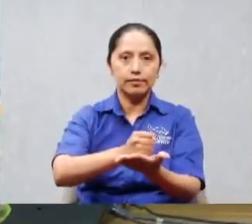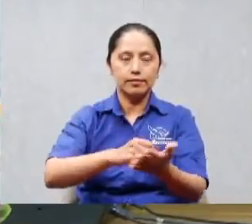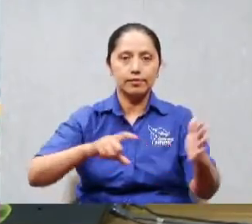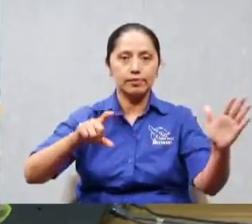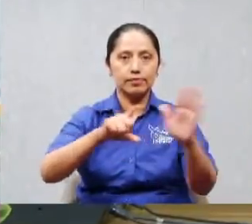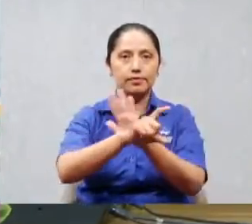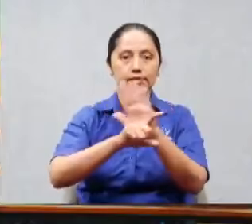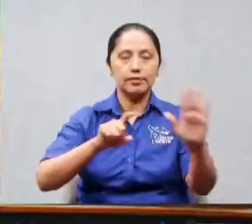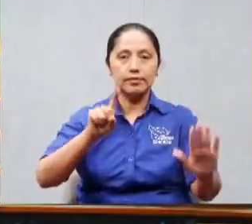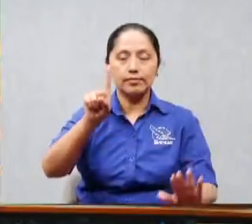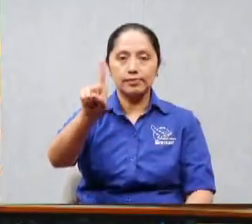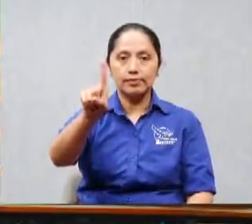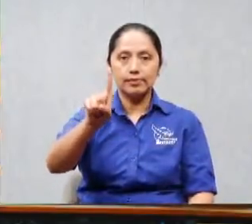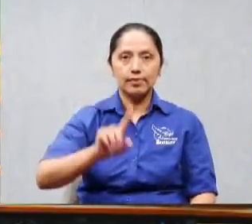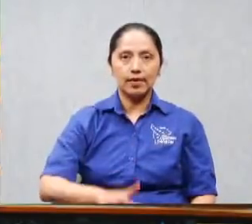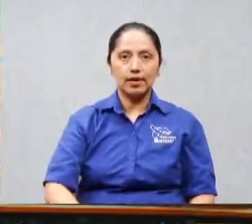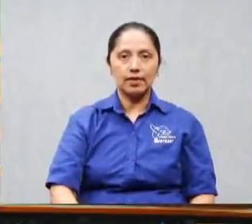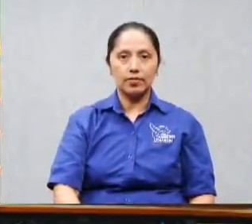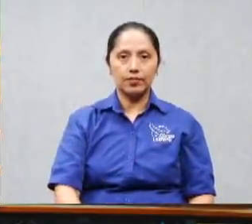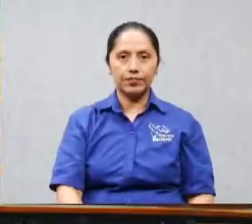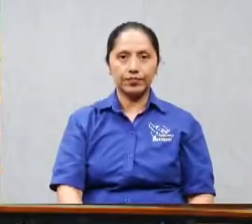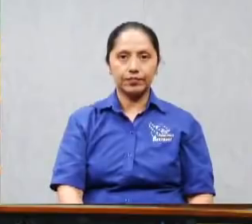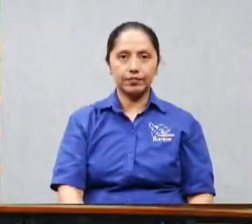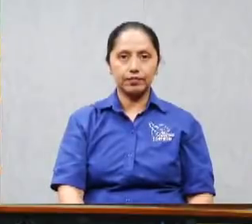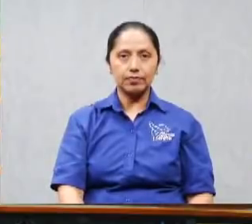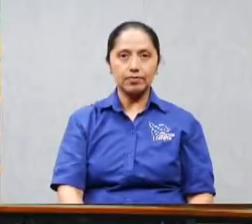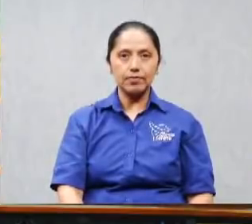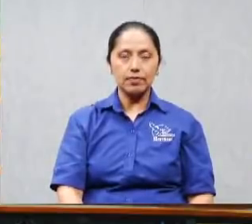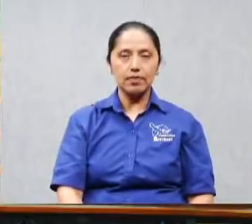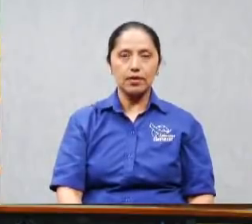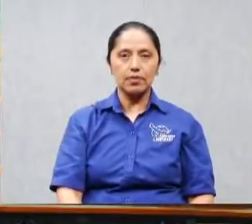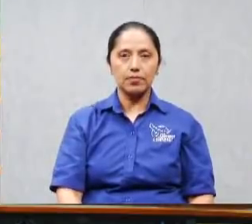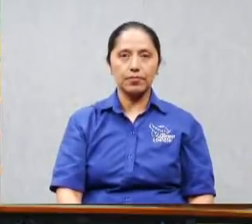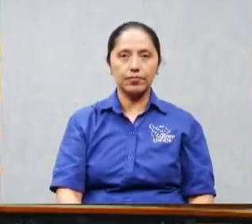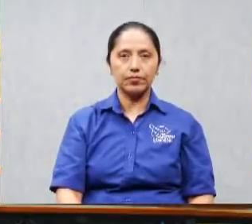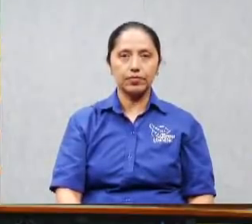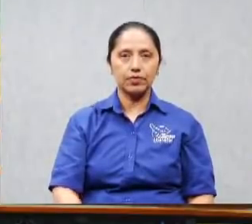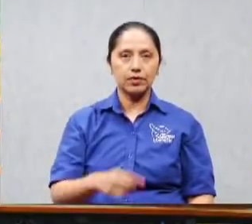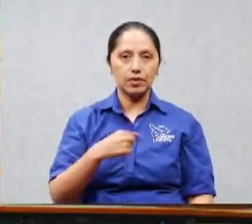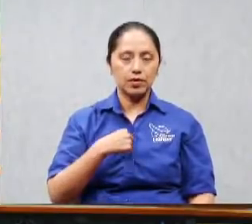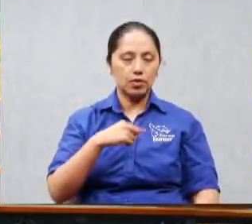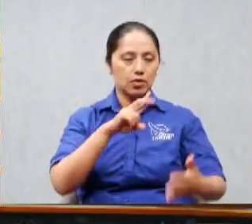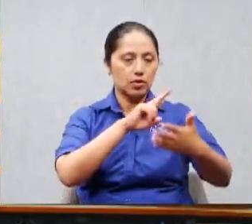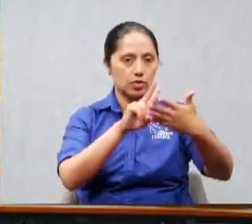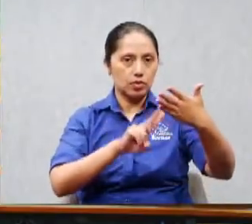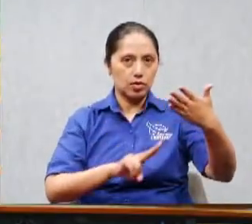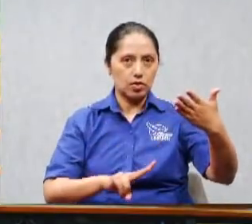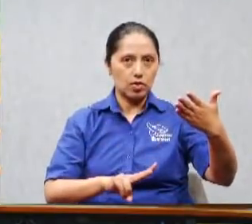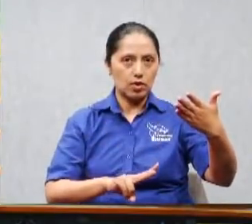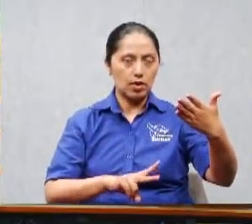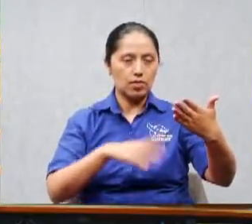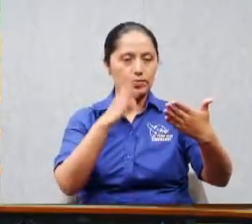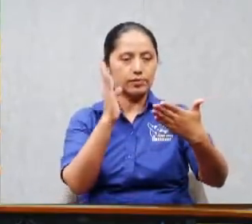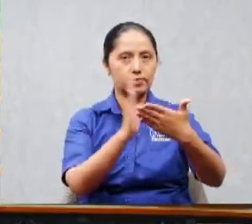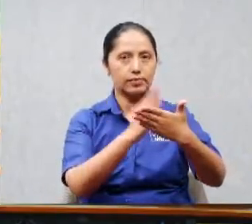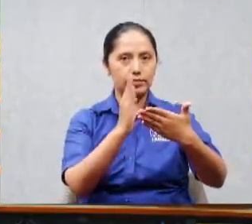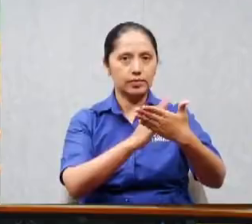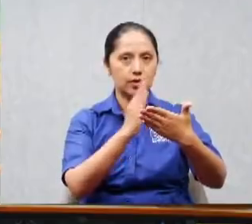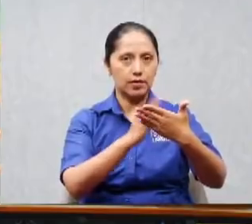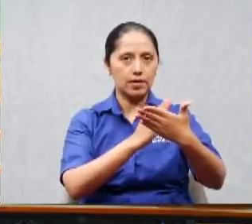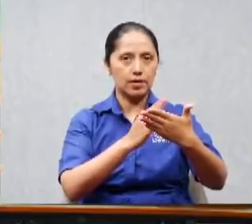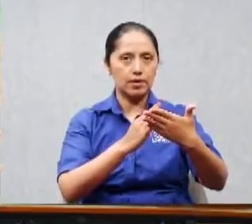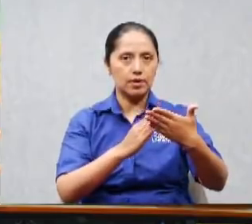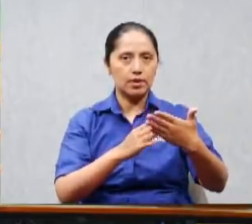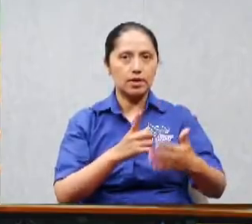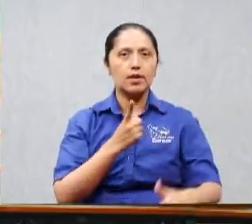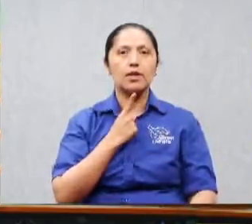capítulo 1 a mi me gusta algunas cosas de la Biblia de las Américas muchas cosas de la Biblia de las Américas pero una de las que me